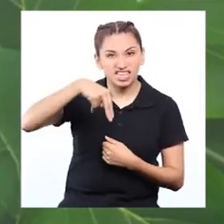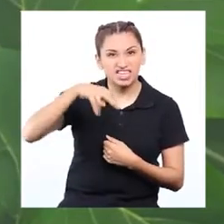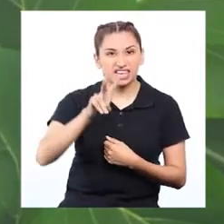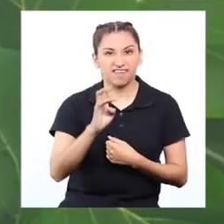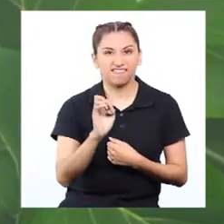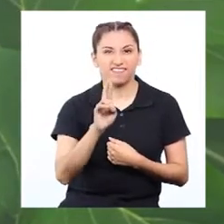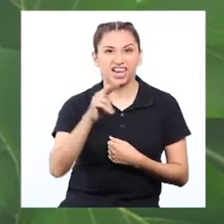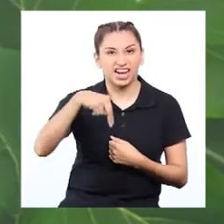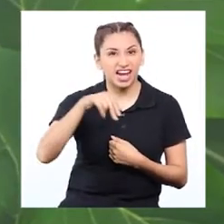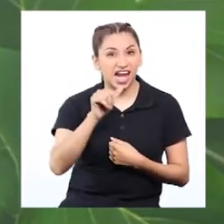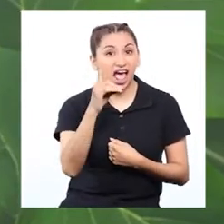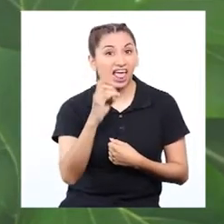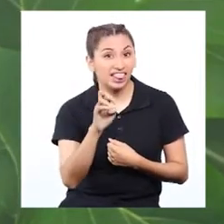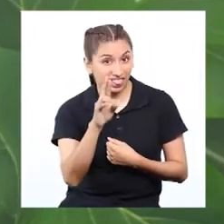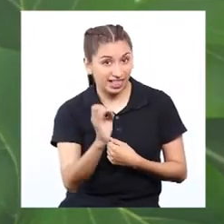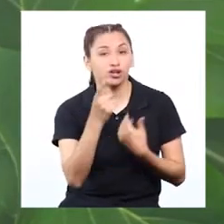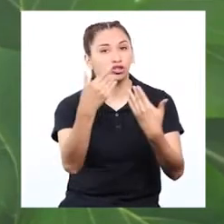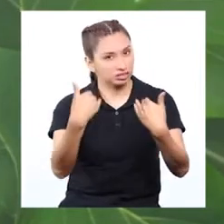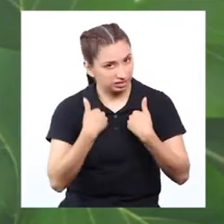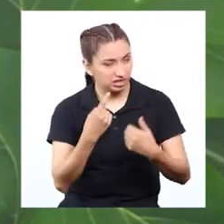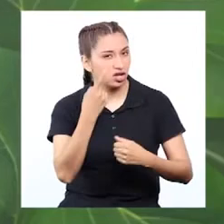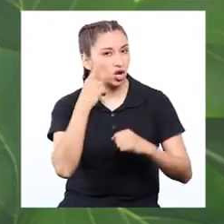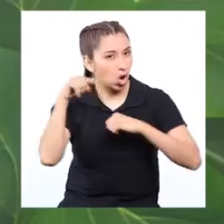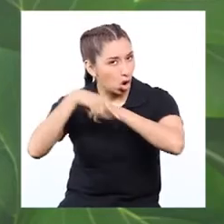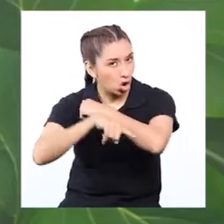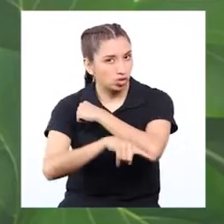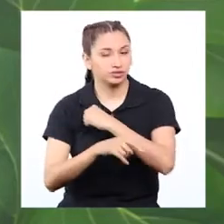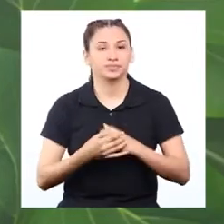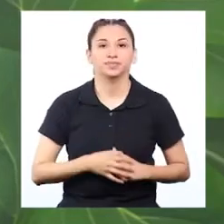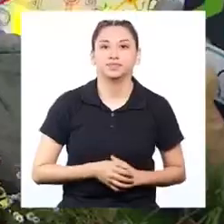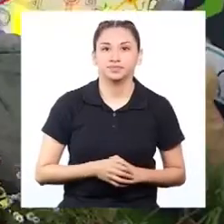invernadero, indagar debemos.